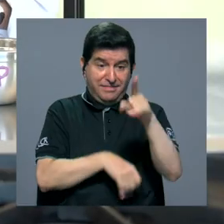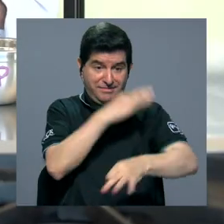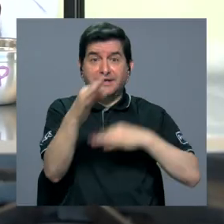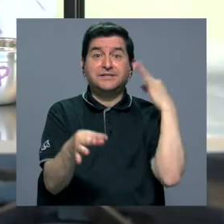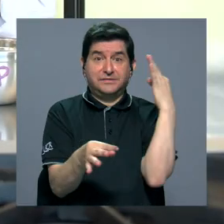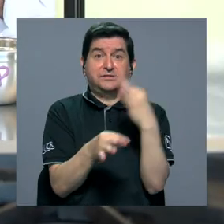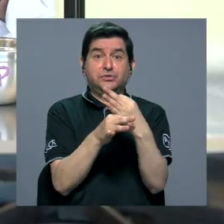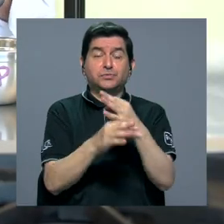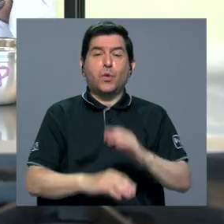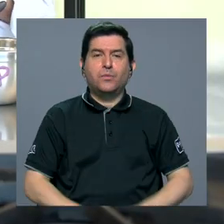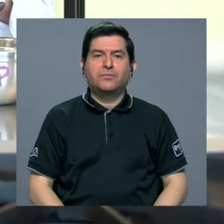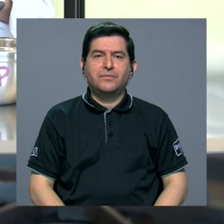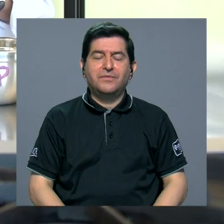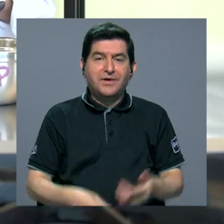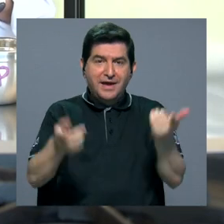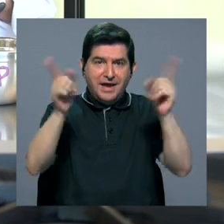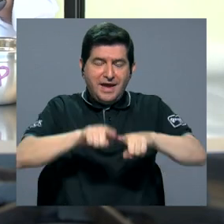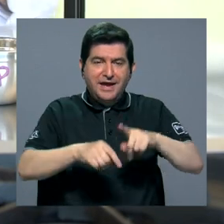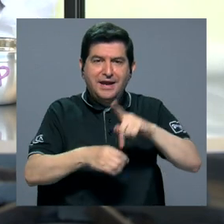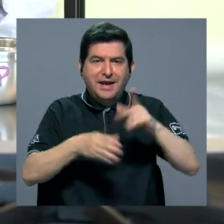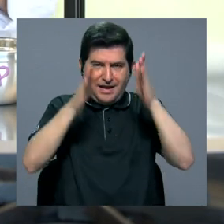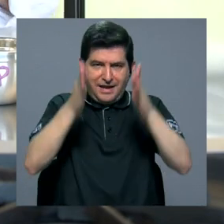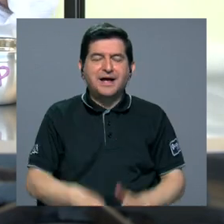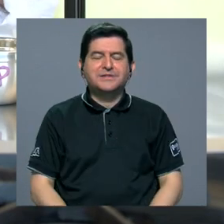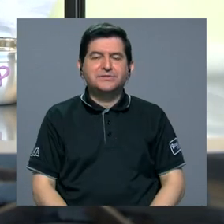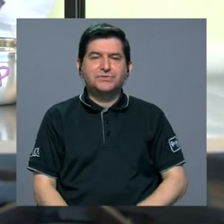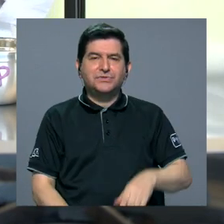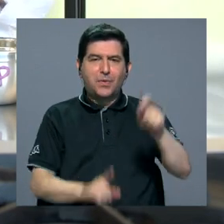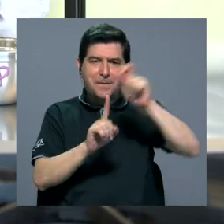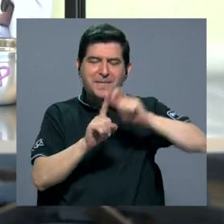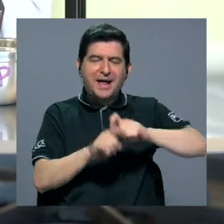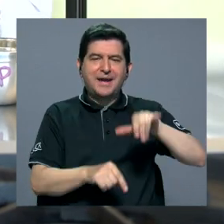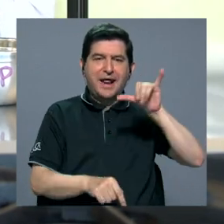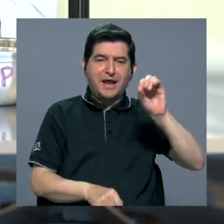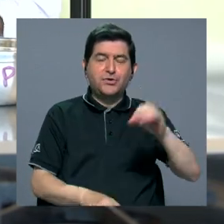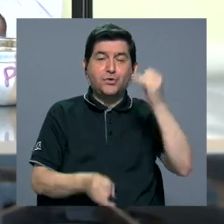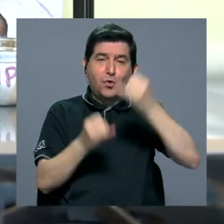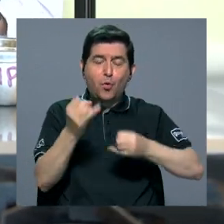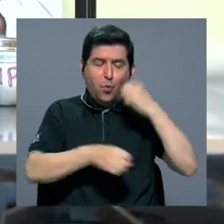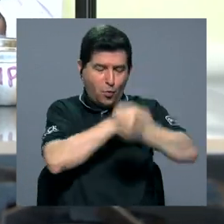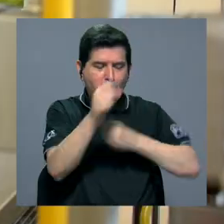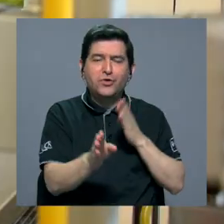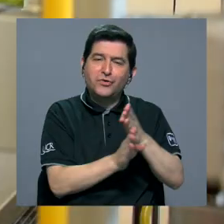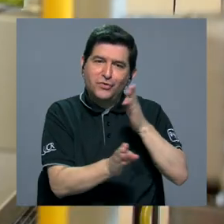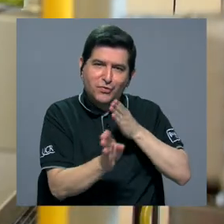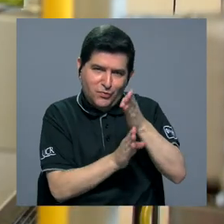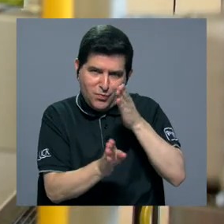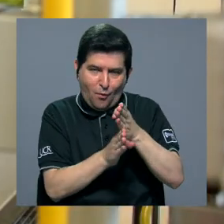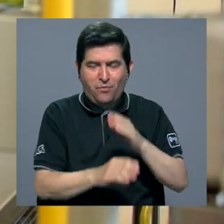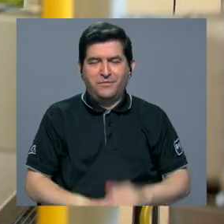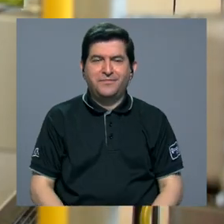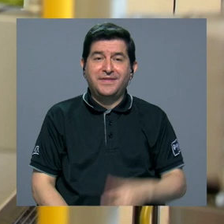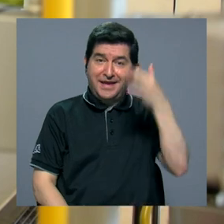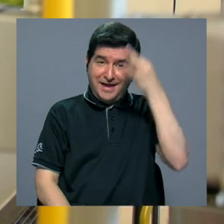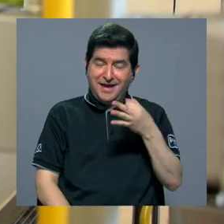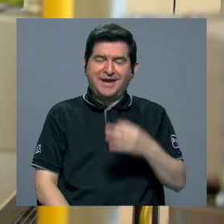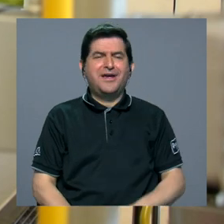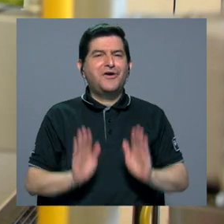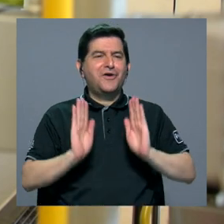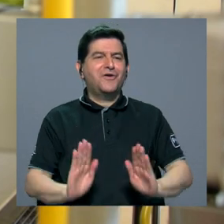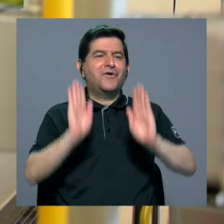calibre. En el caso de las participantes de Banana.io, este es nuestro último año de carrera y creo que es una